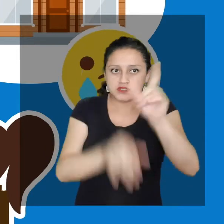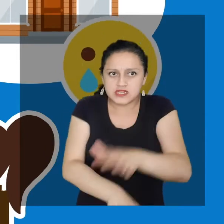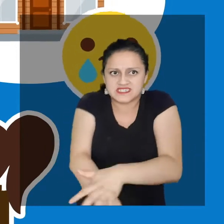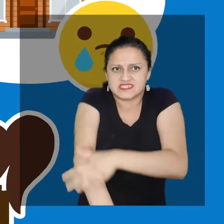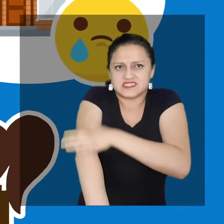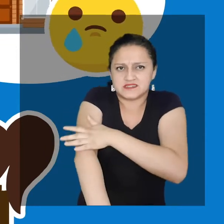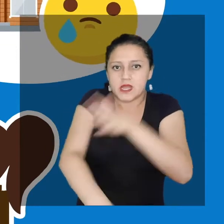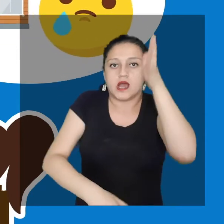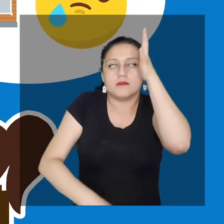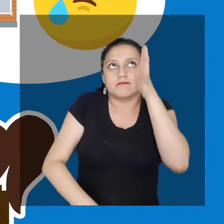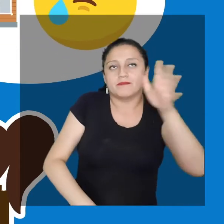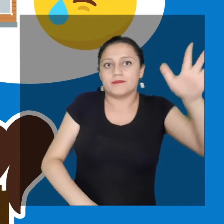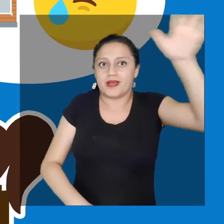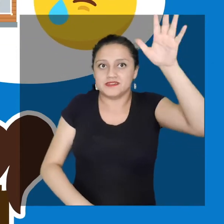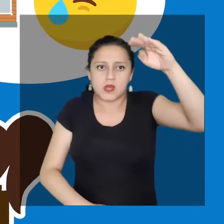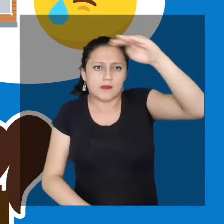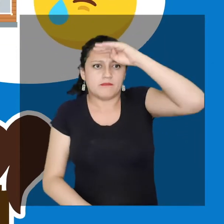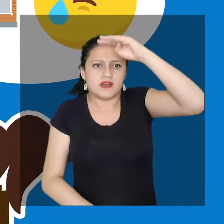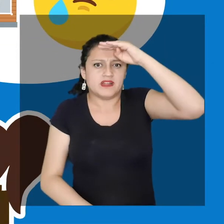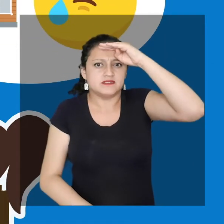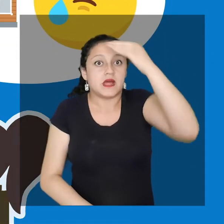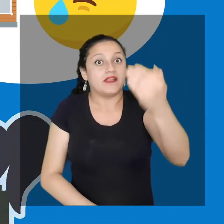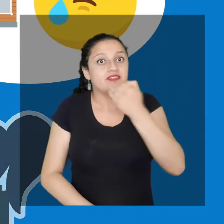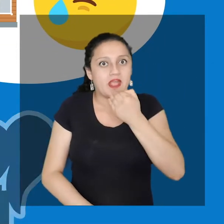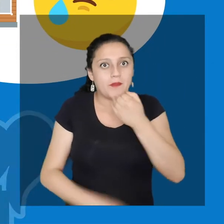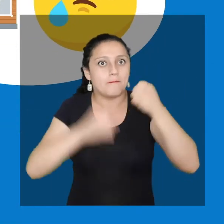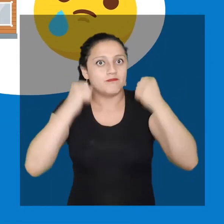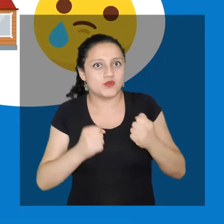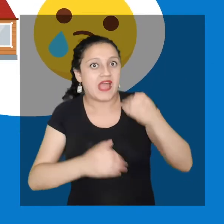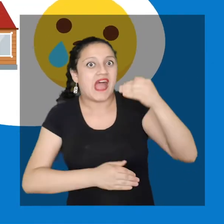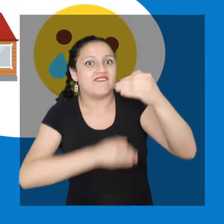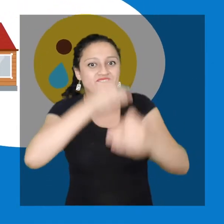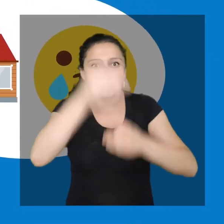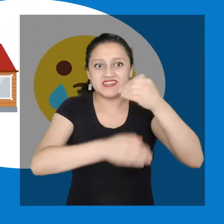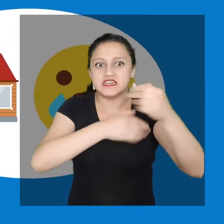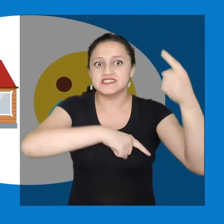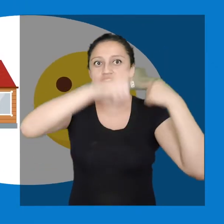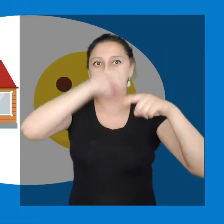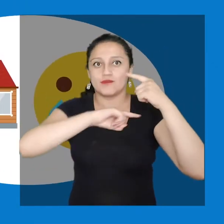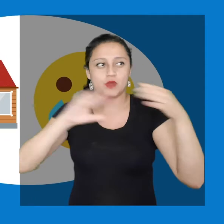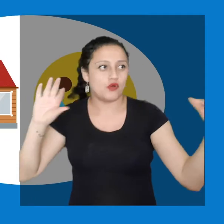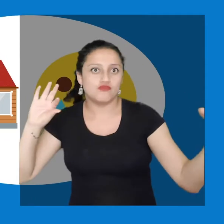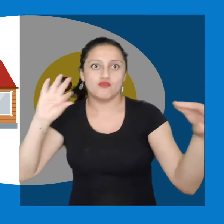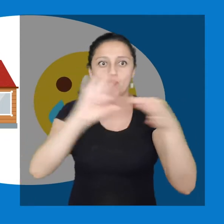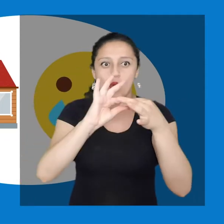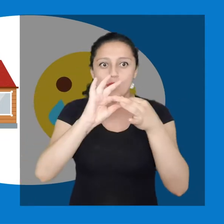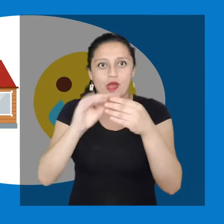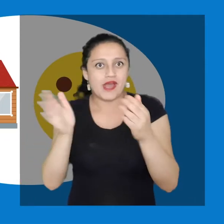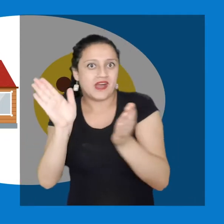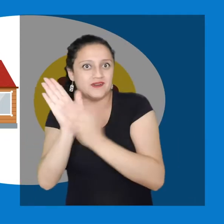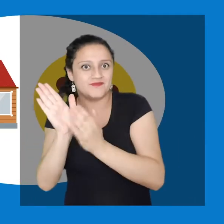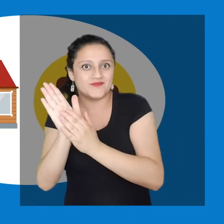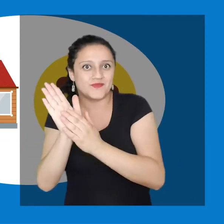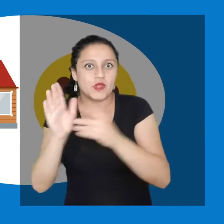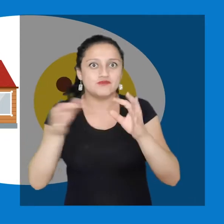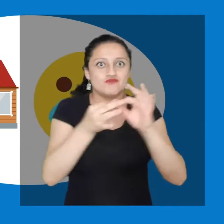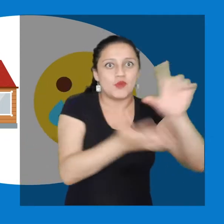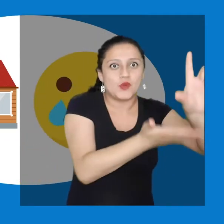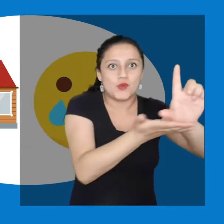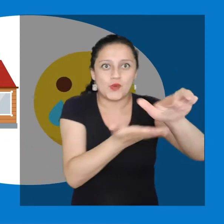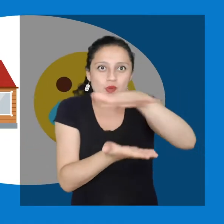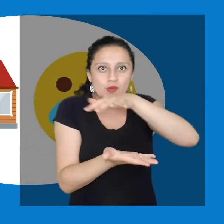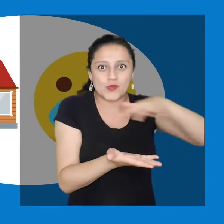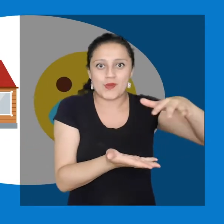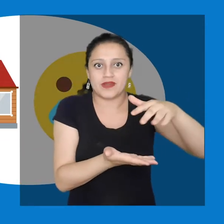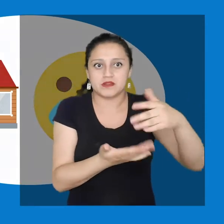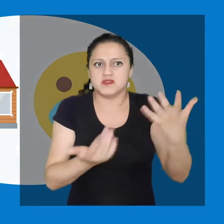imaginaban, experimentaban. Asimismo, esto fue evolucionando en función del contraste entre la historia oficial y